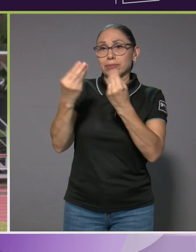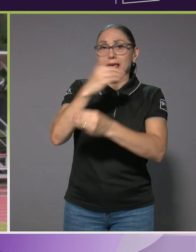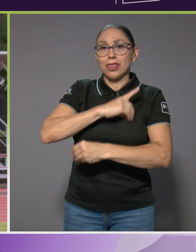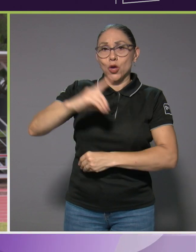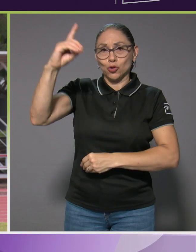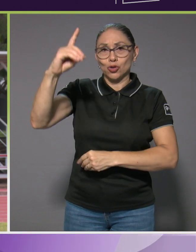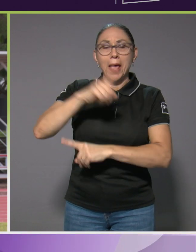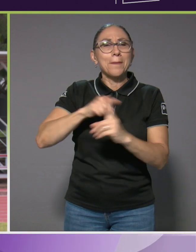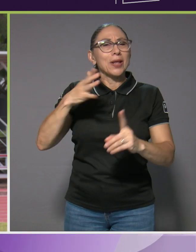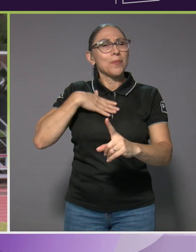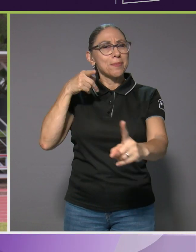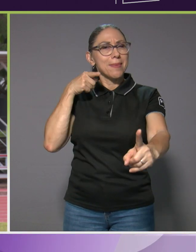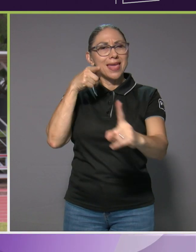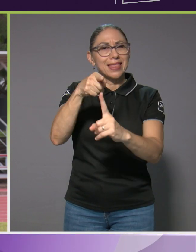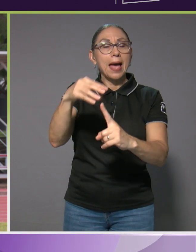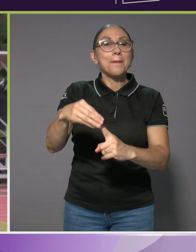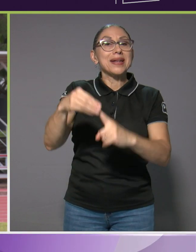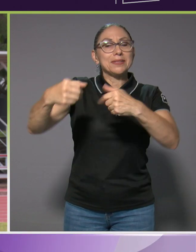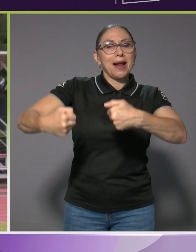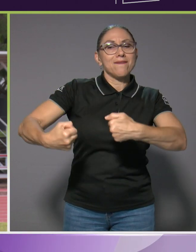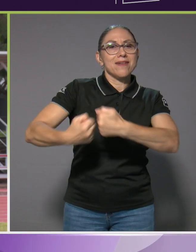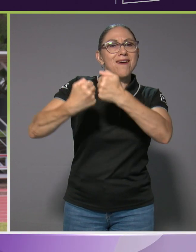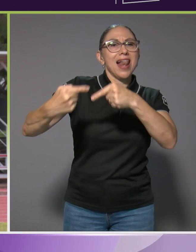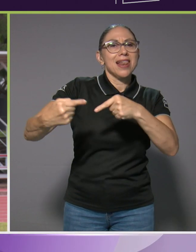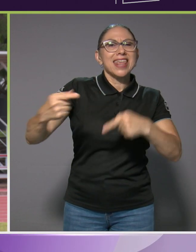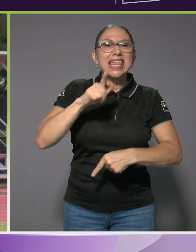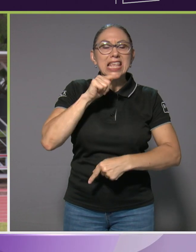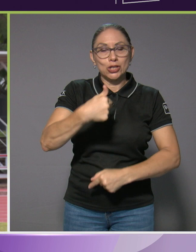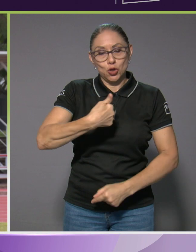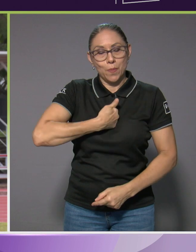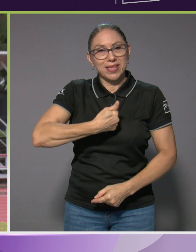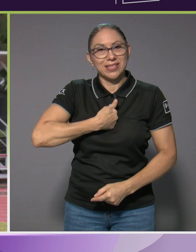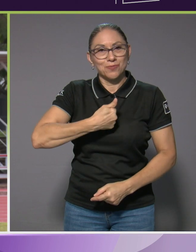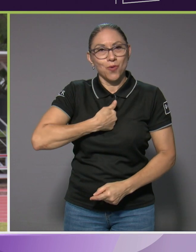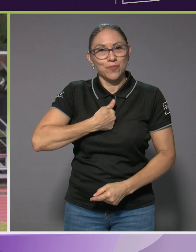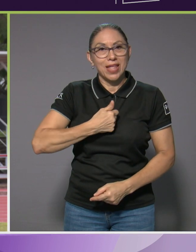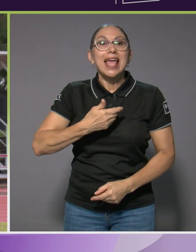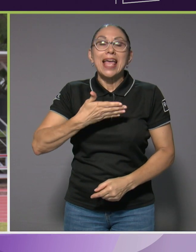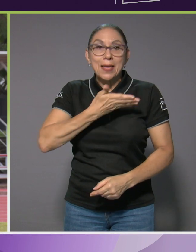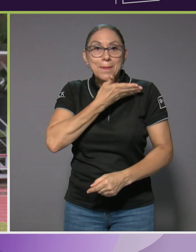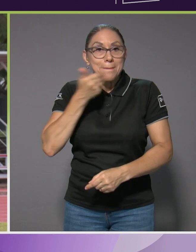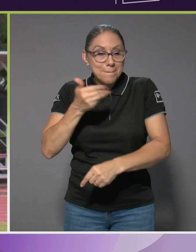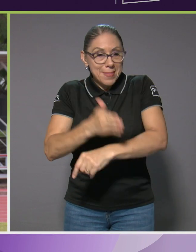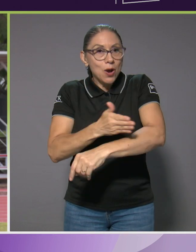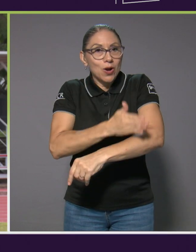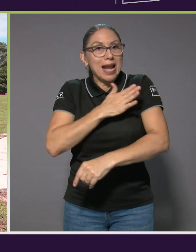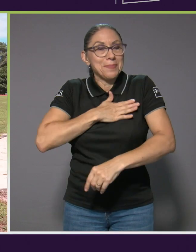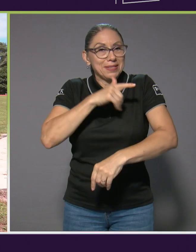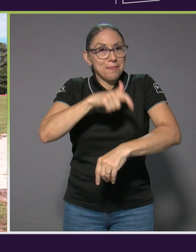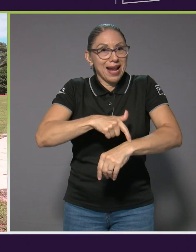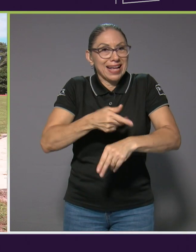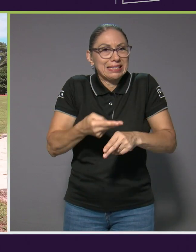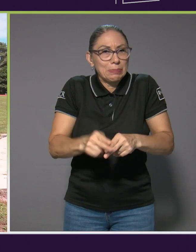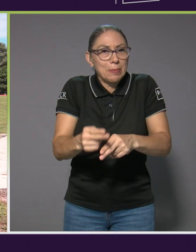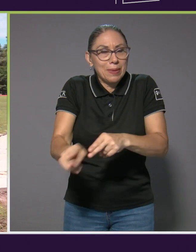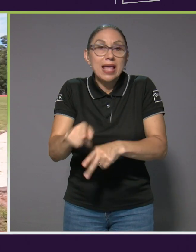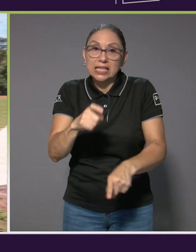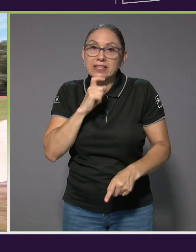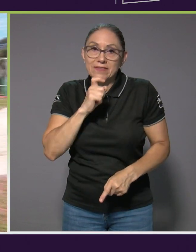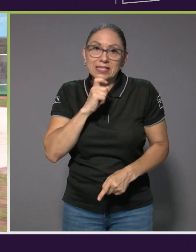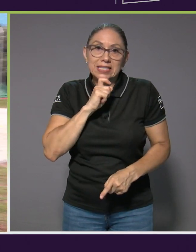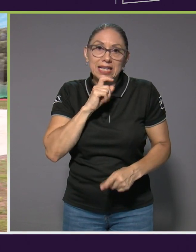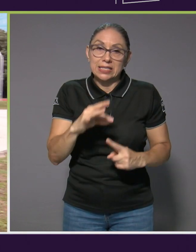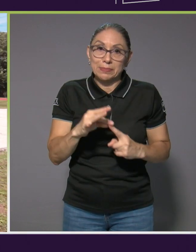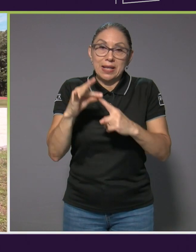meta mía, como le digo, el principal rival es el, soy yo mismo, la meta mía, es mejorar mis marcas, y, porque es bastante difícil, más que una en categorías,